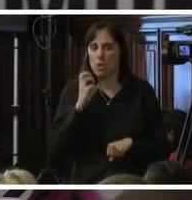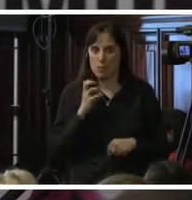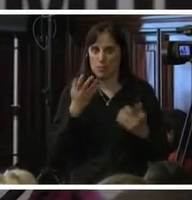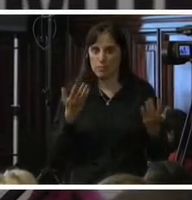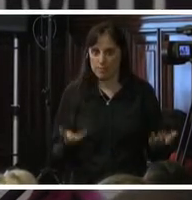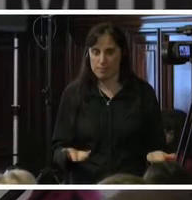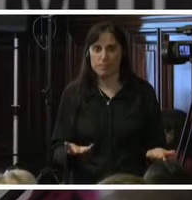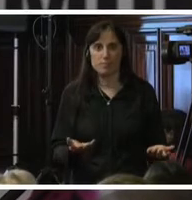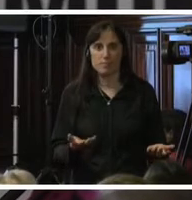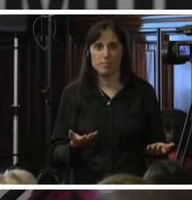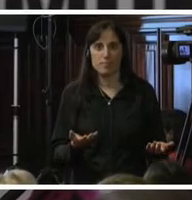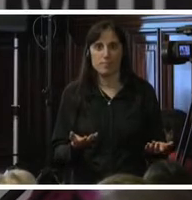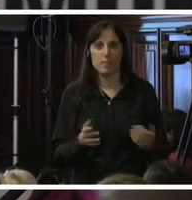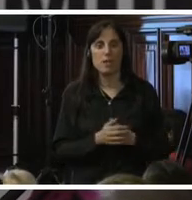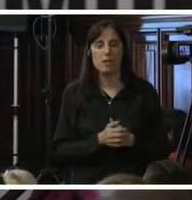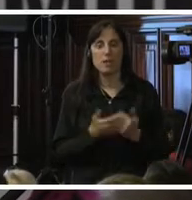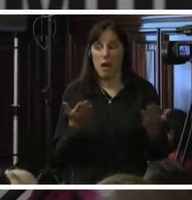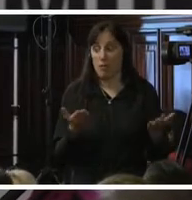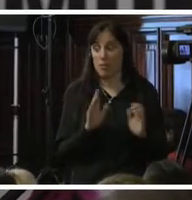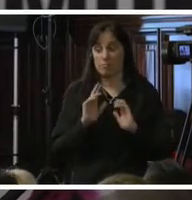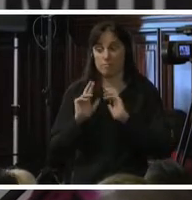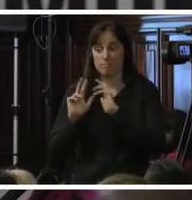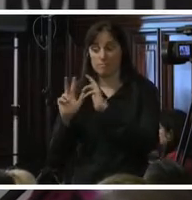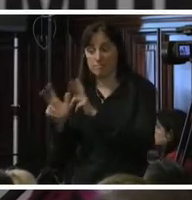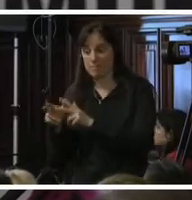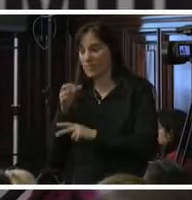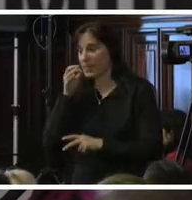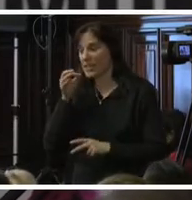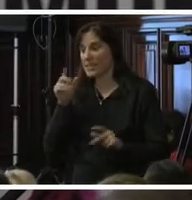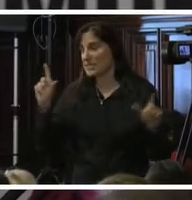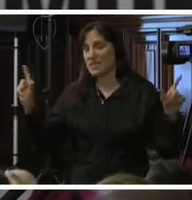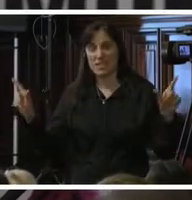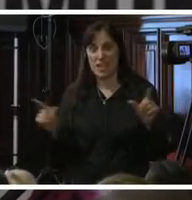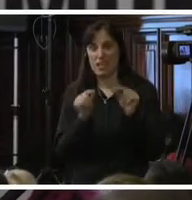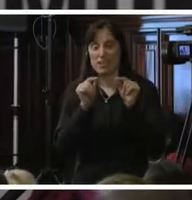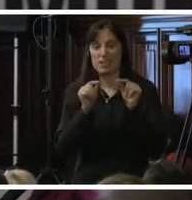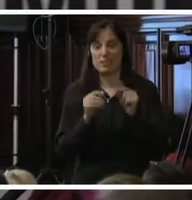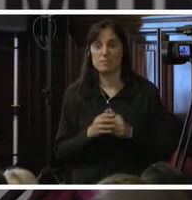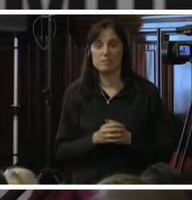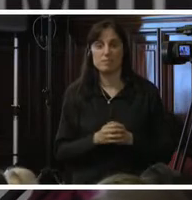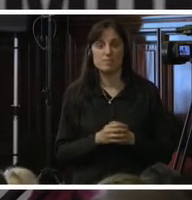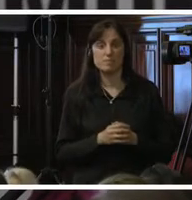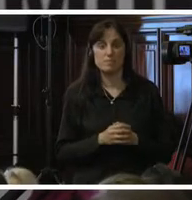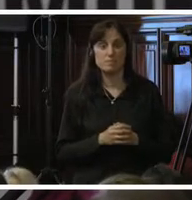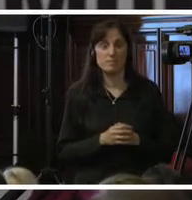paso la palabra para el cierre, la presentación cierre.